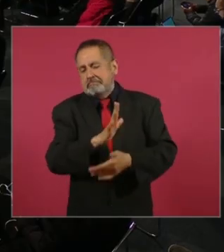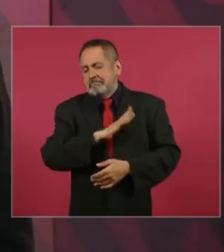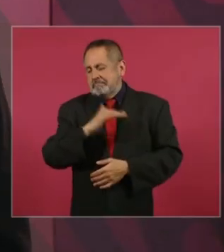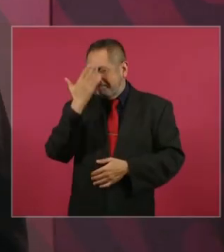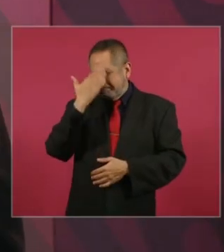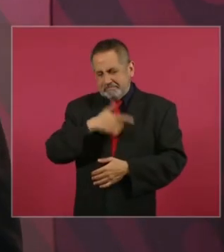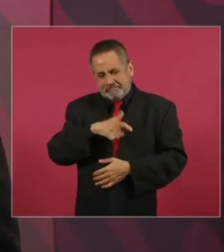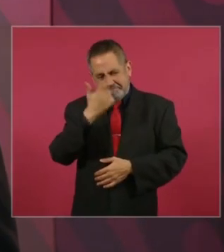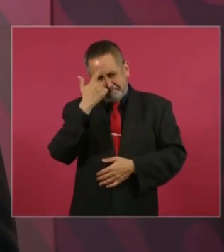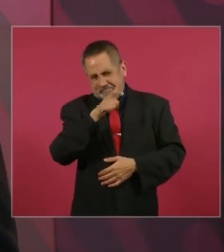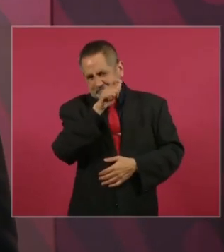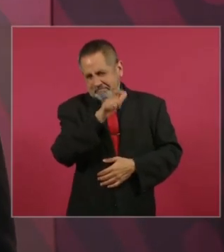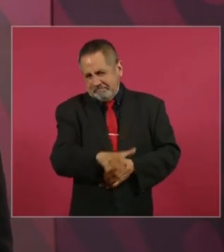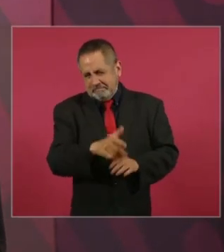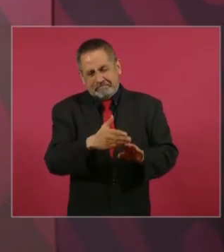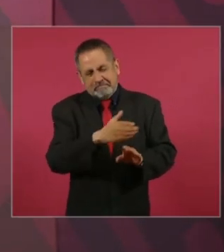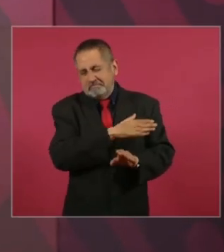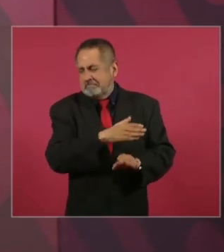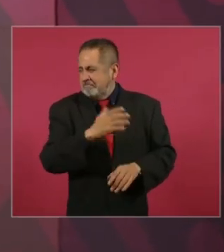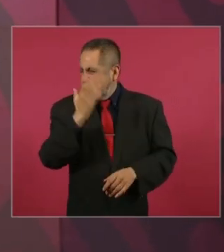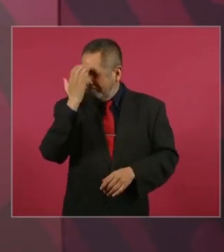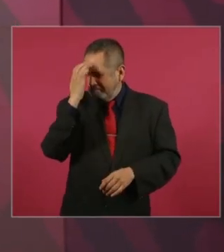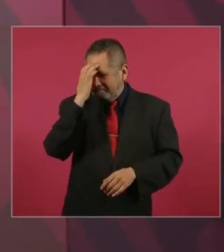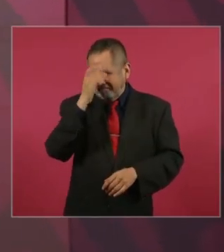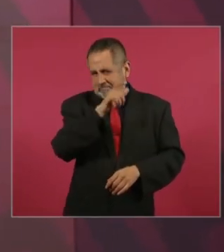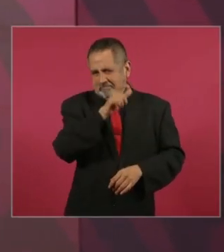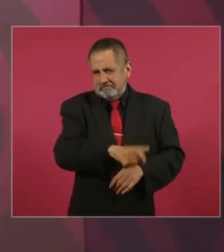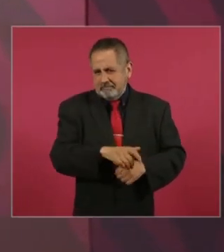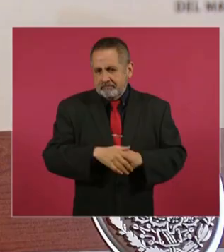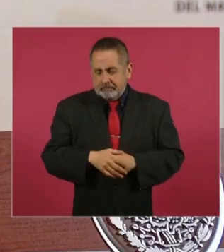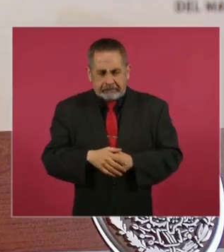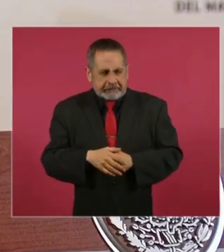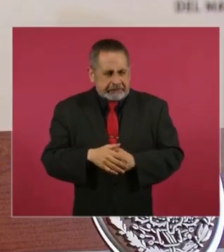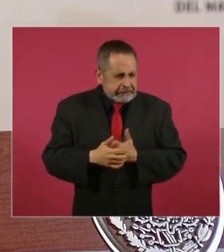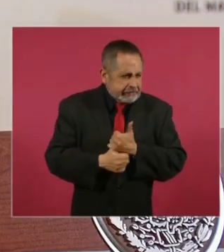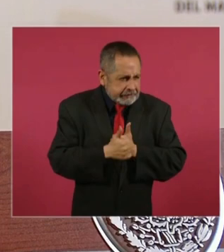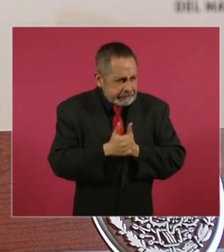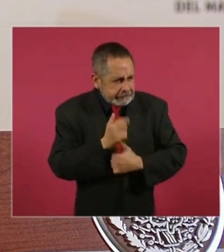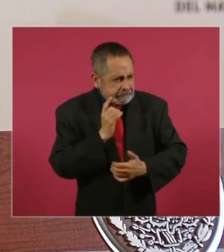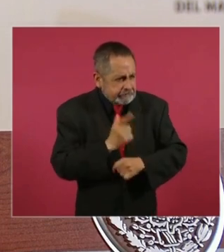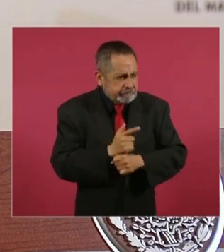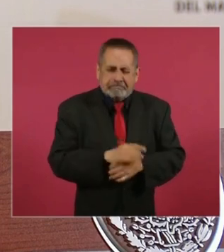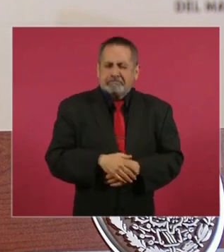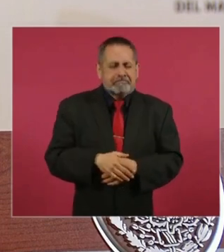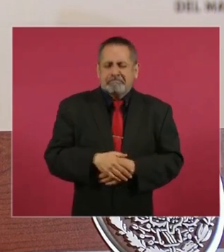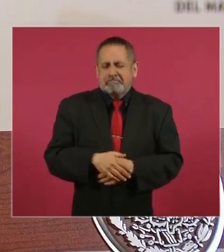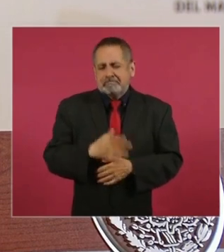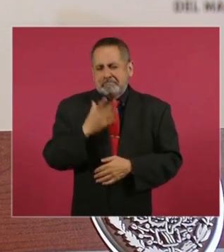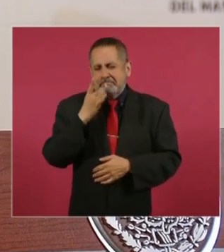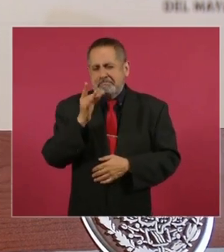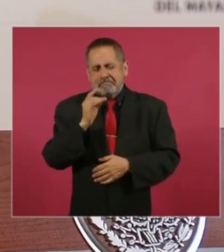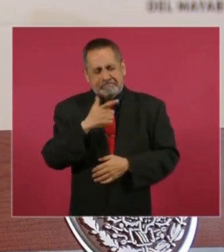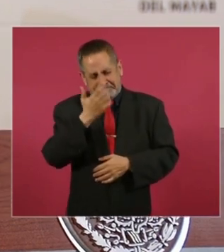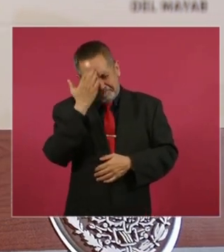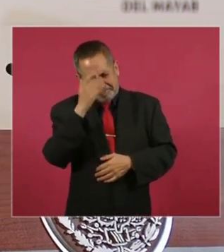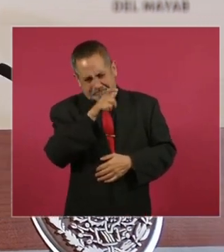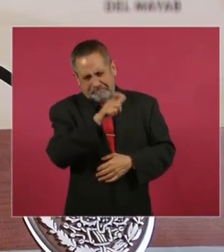conozco desde hace tiempo, ya no me cuesta mucho trabajo. Entonces, ¿qué traen ahora?